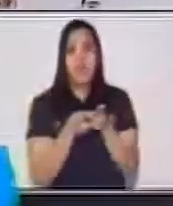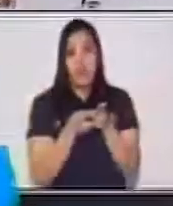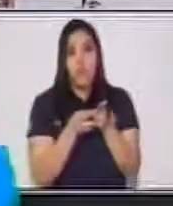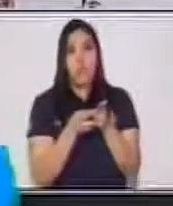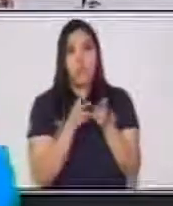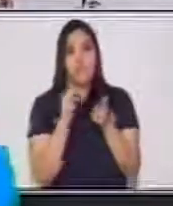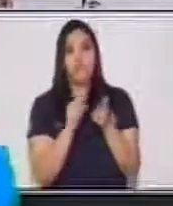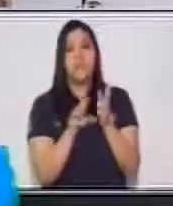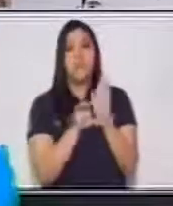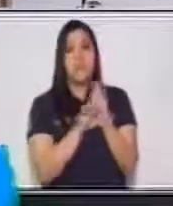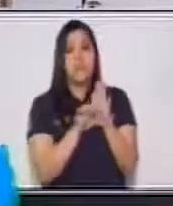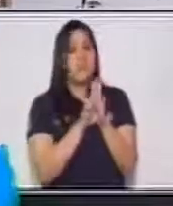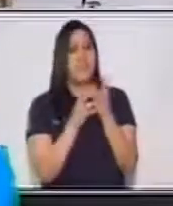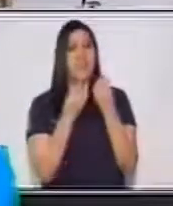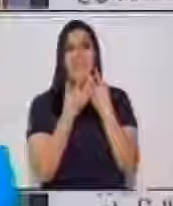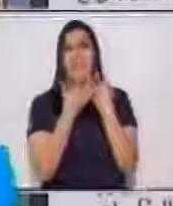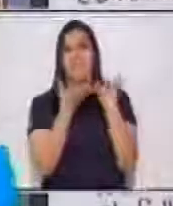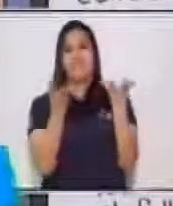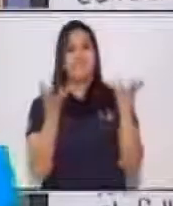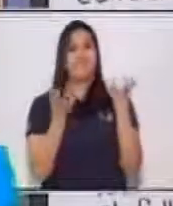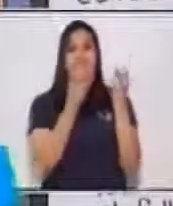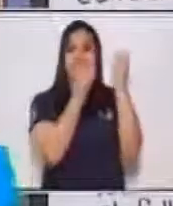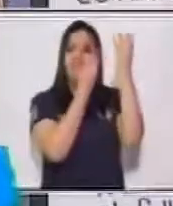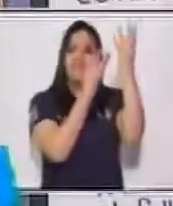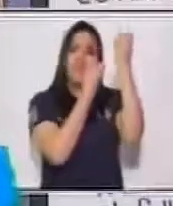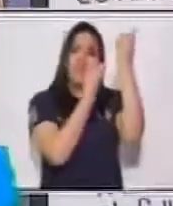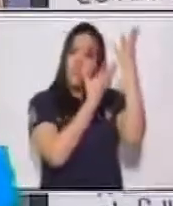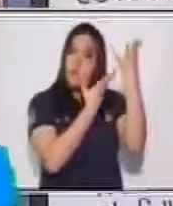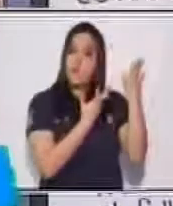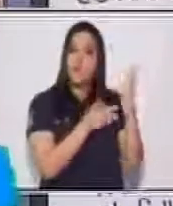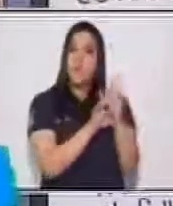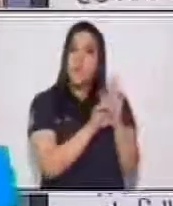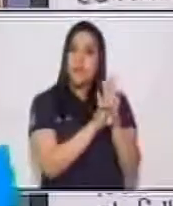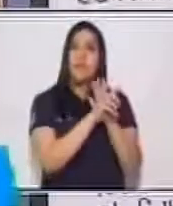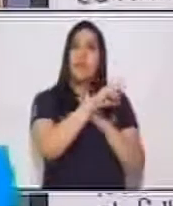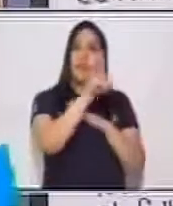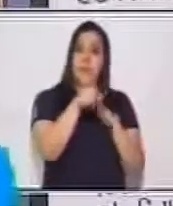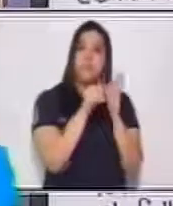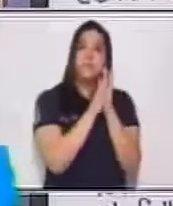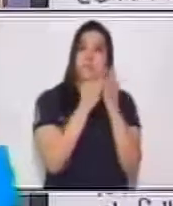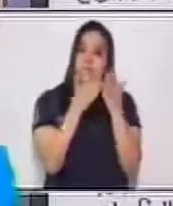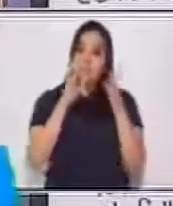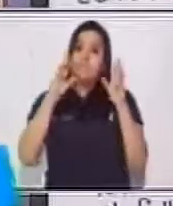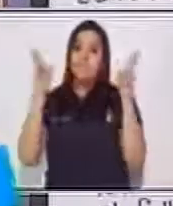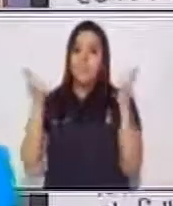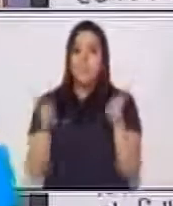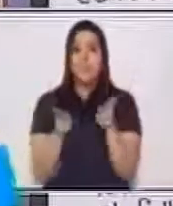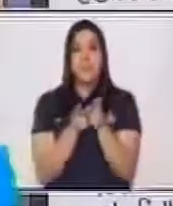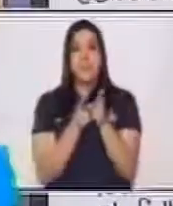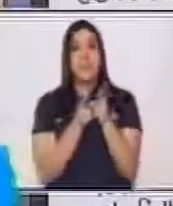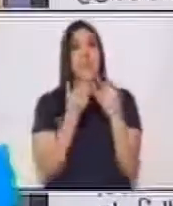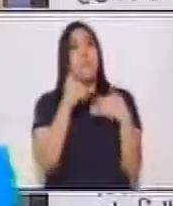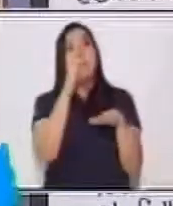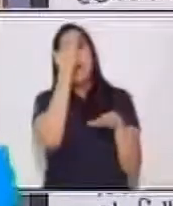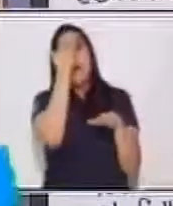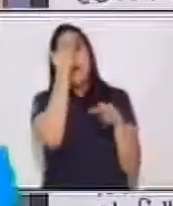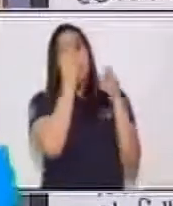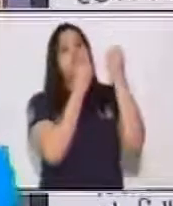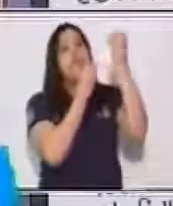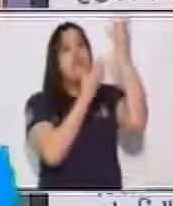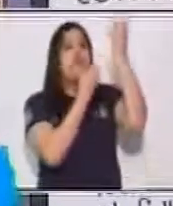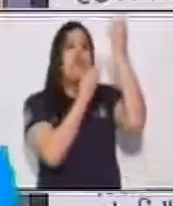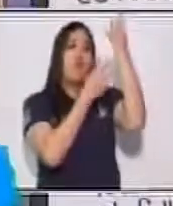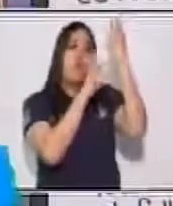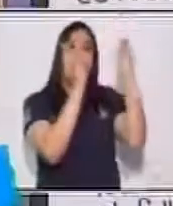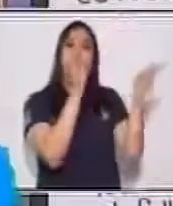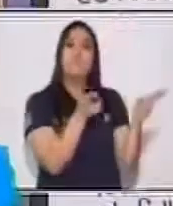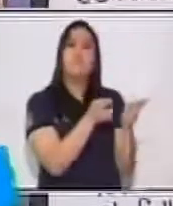A veces tenemos demasiada información en un trifoliar y se pierde el objetivo de que podamos transmitir de manera inmediata